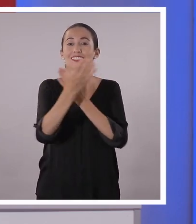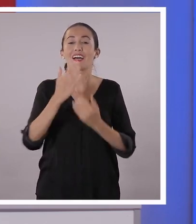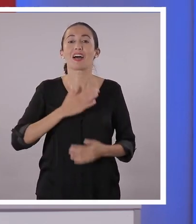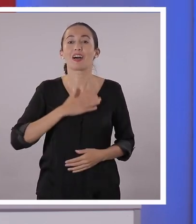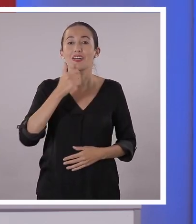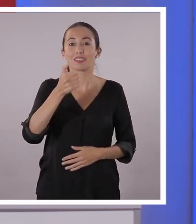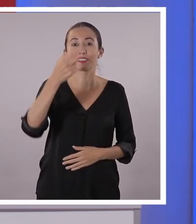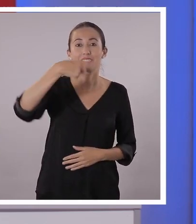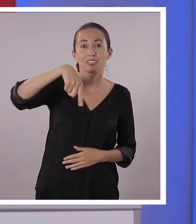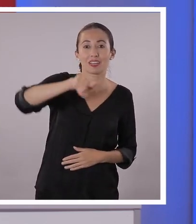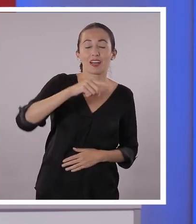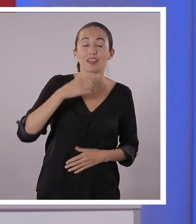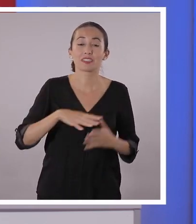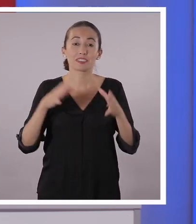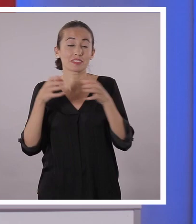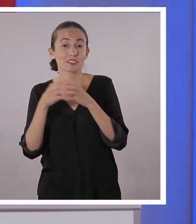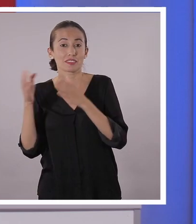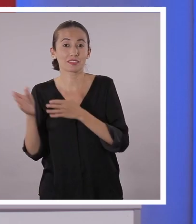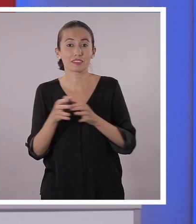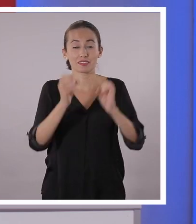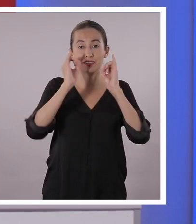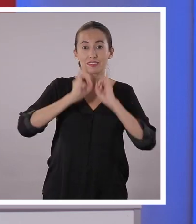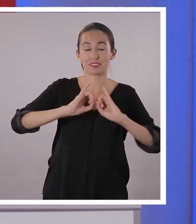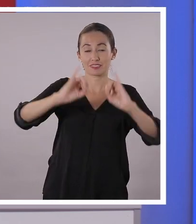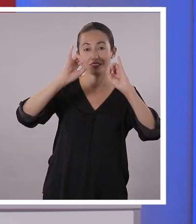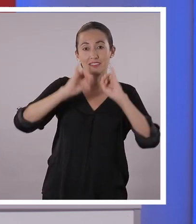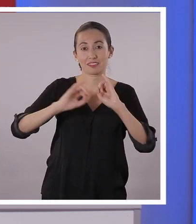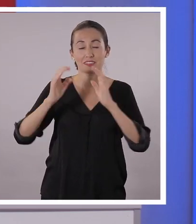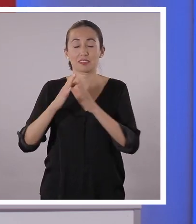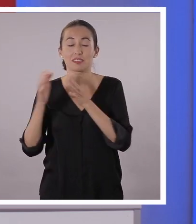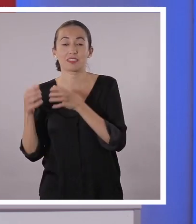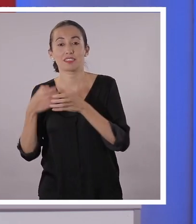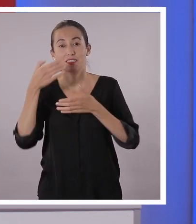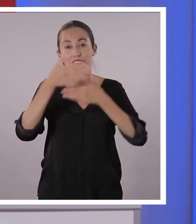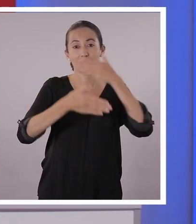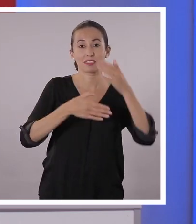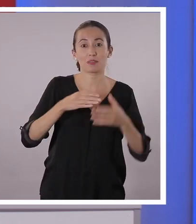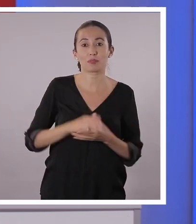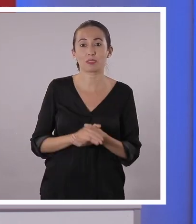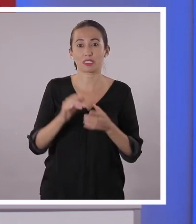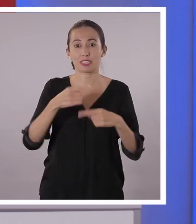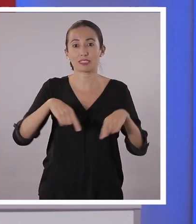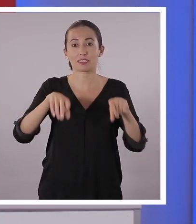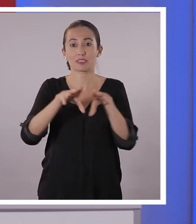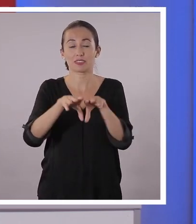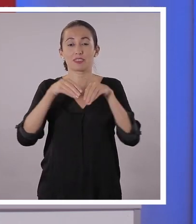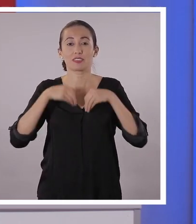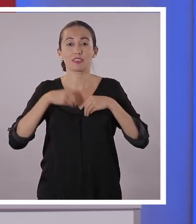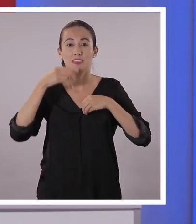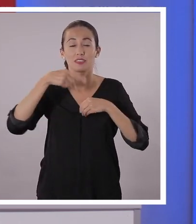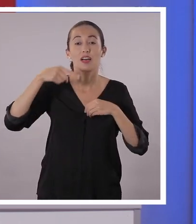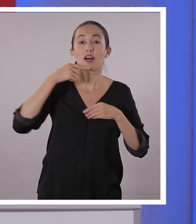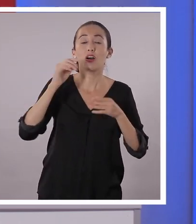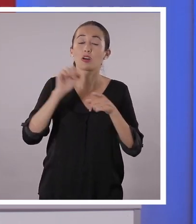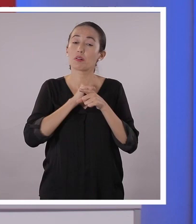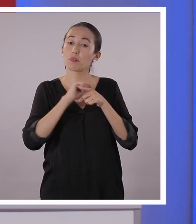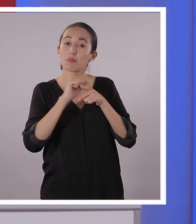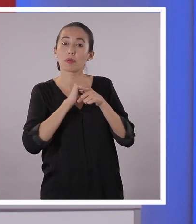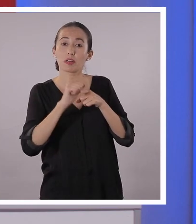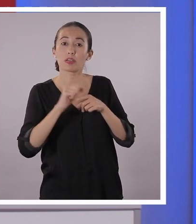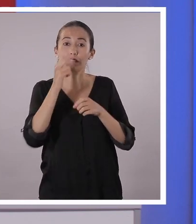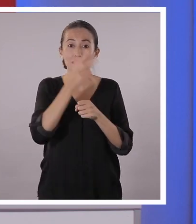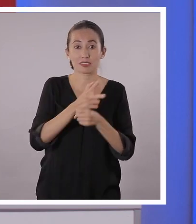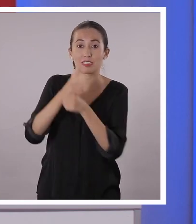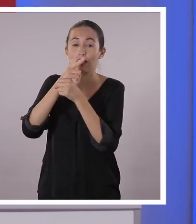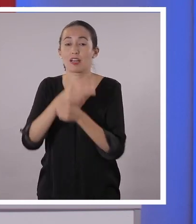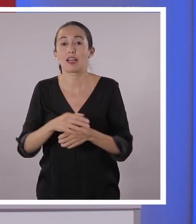¿Y a ustedes qué les parece? A mí me pareció súper divertido. Además, va a estar muy útil para nuestro noticiero, ¿no? Exacto. Ustedes también en casa pueden poner en